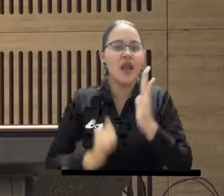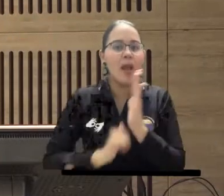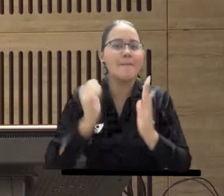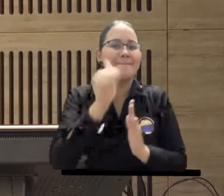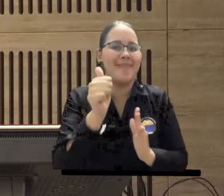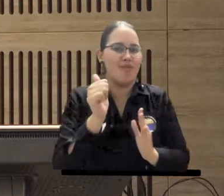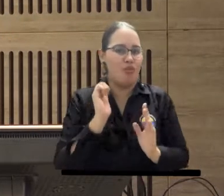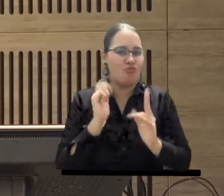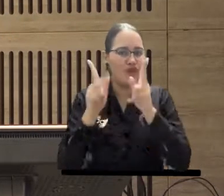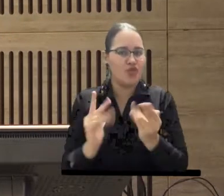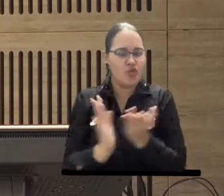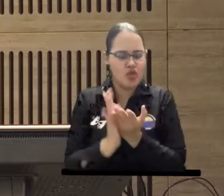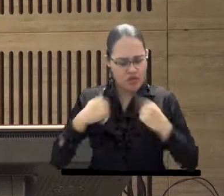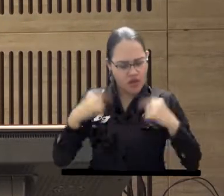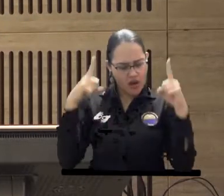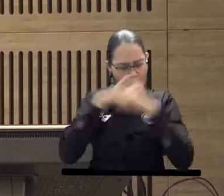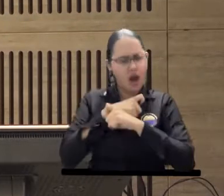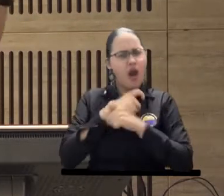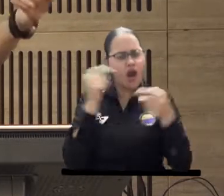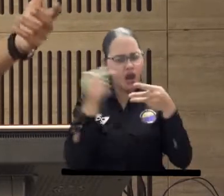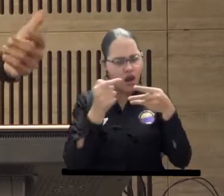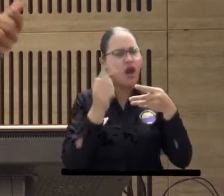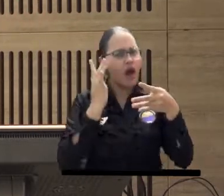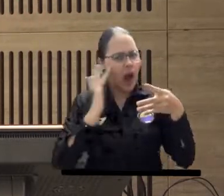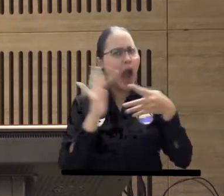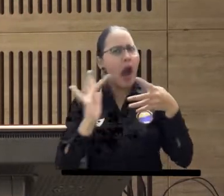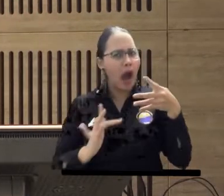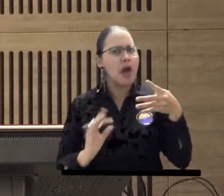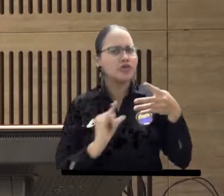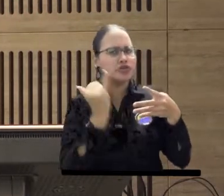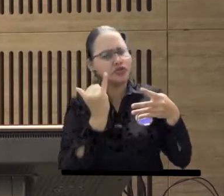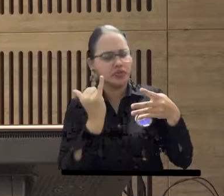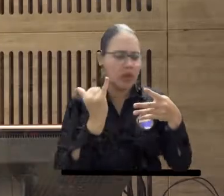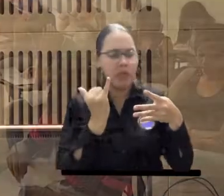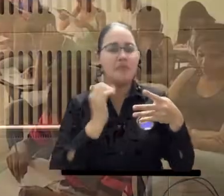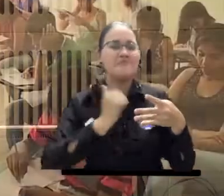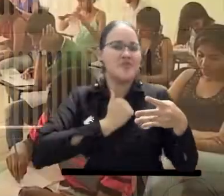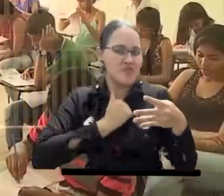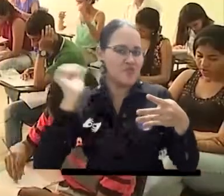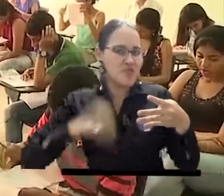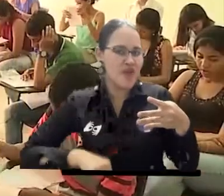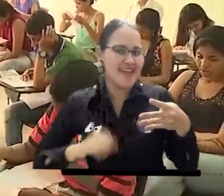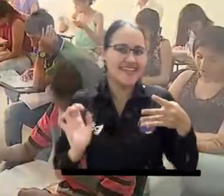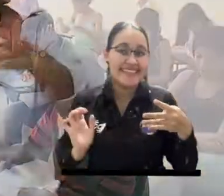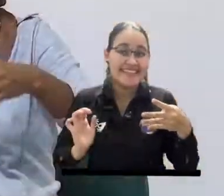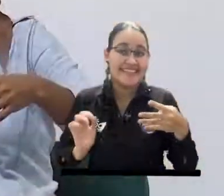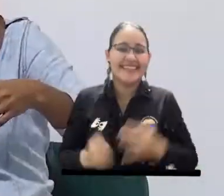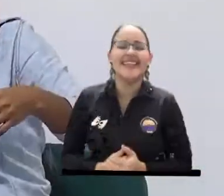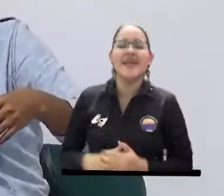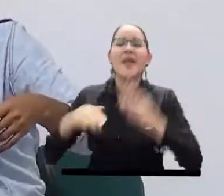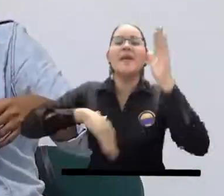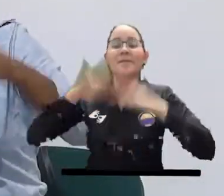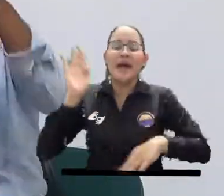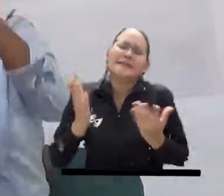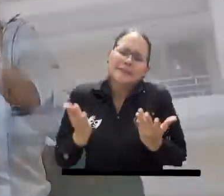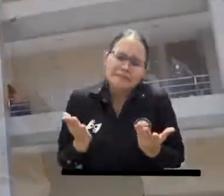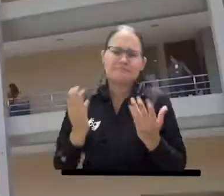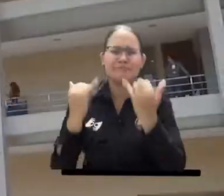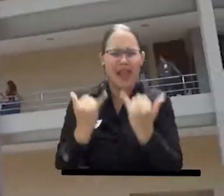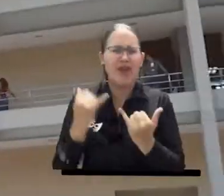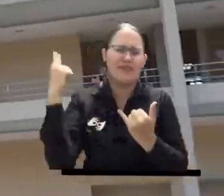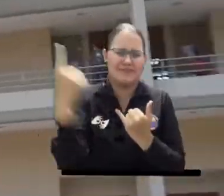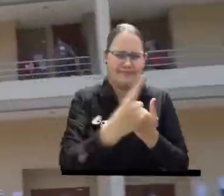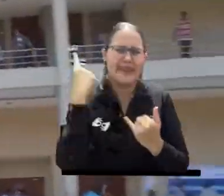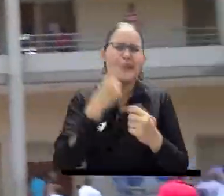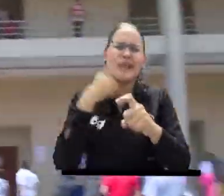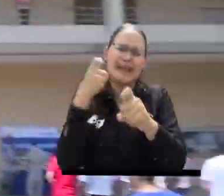necesita que el profesor le diga, oiga, su valoración es esta, sino que el mismo estudiante es capaz de hacer esa valoración. A pesar de las dificultades y